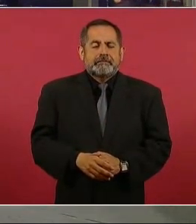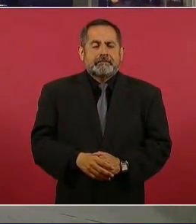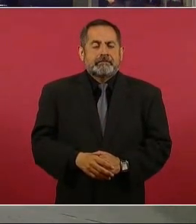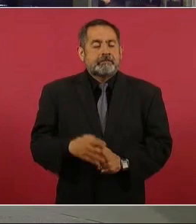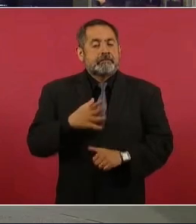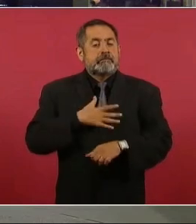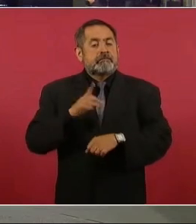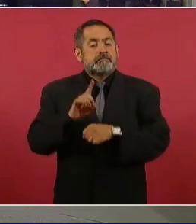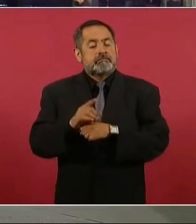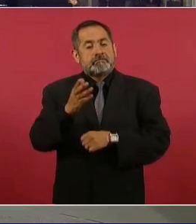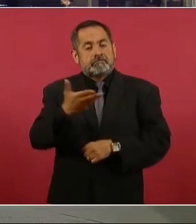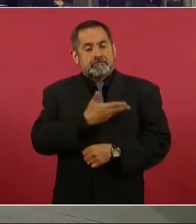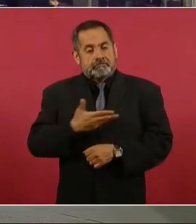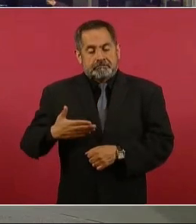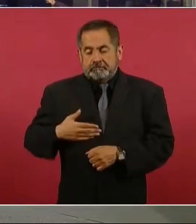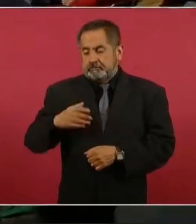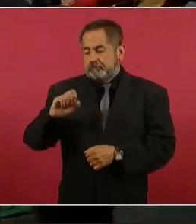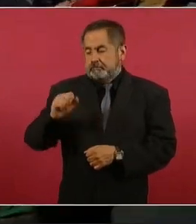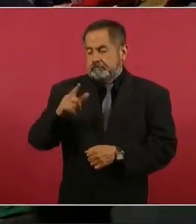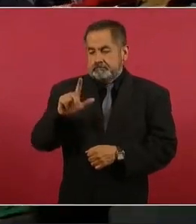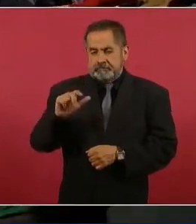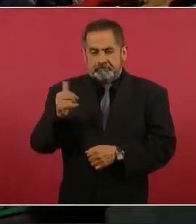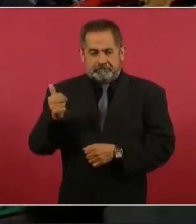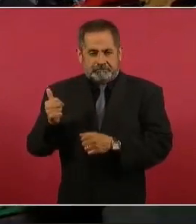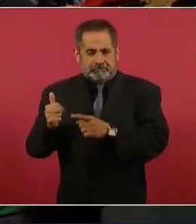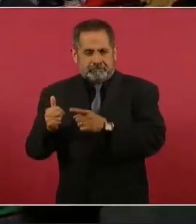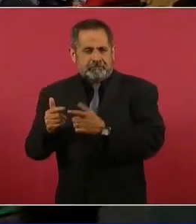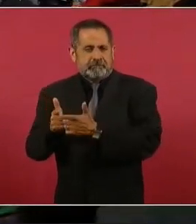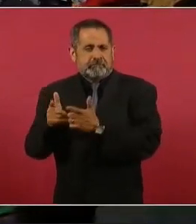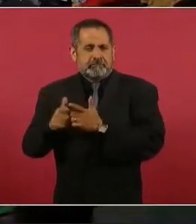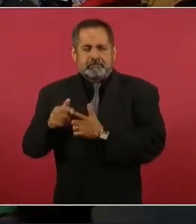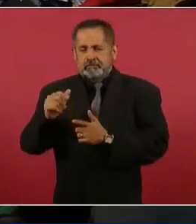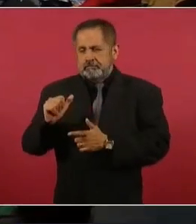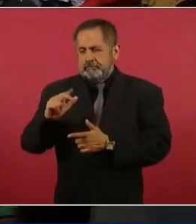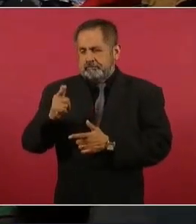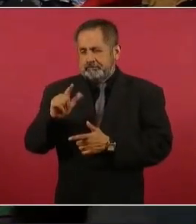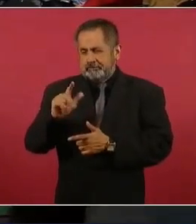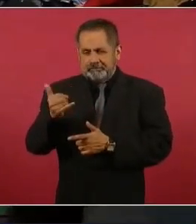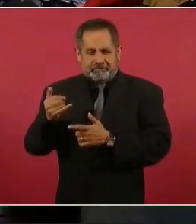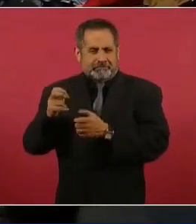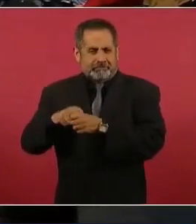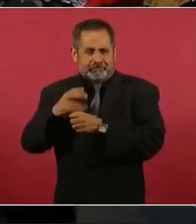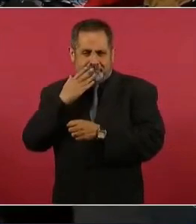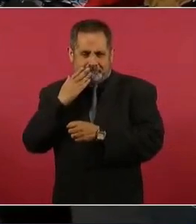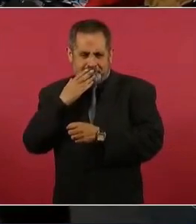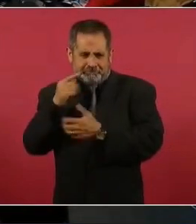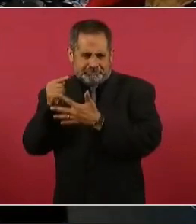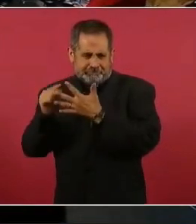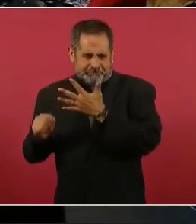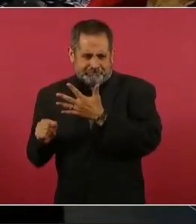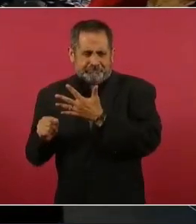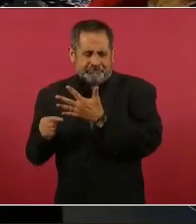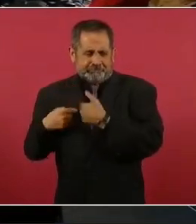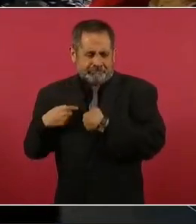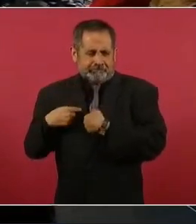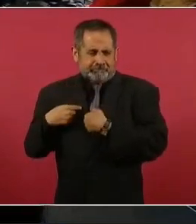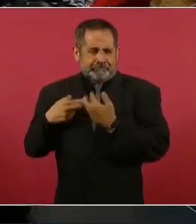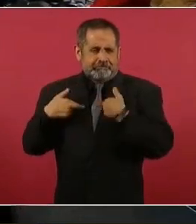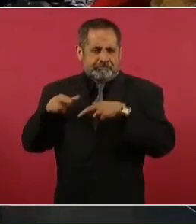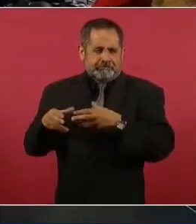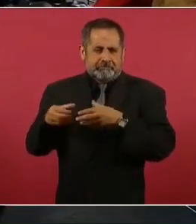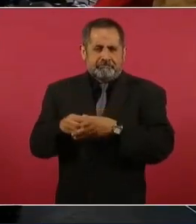Buenos días, presidente. Shaila Rosagel, corresponsal del Grupo Gili, El Imparcial de Sonora, La Crónica de Mexicali, Frontera de Tijuana.